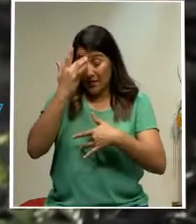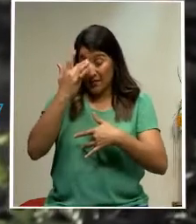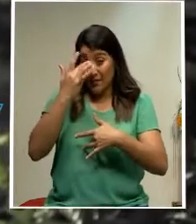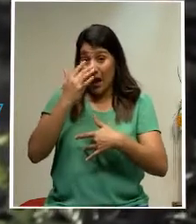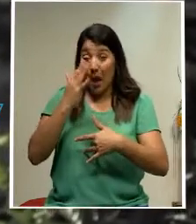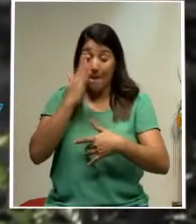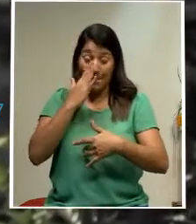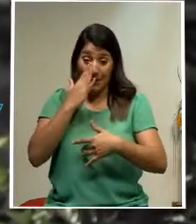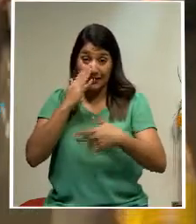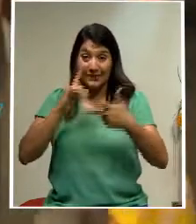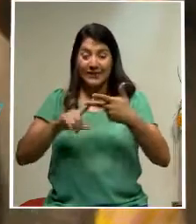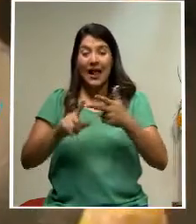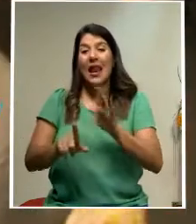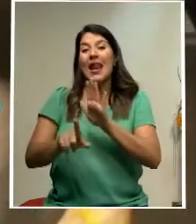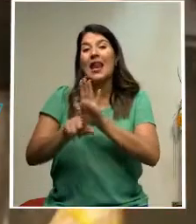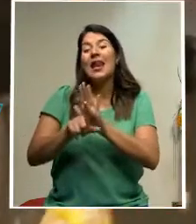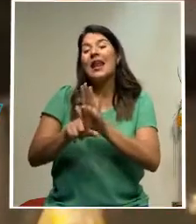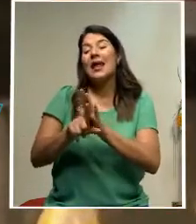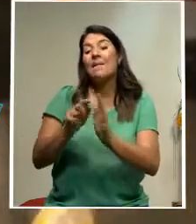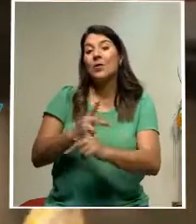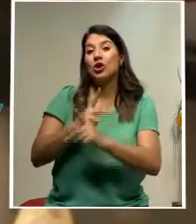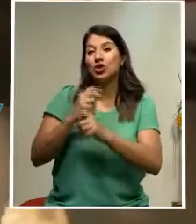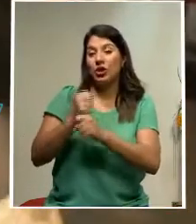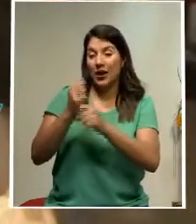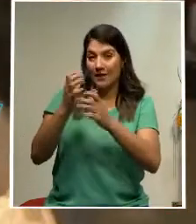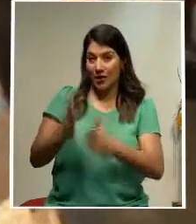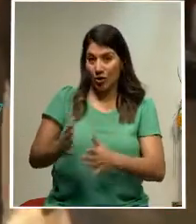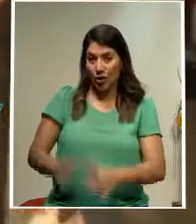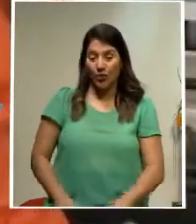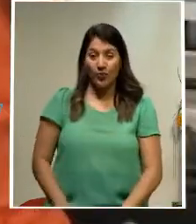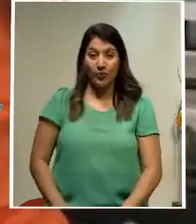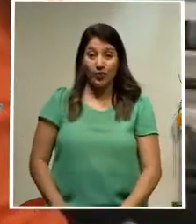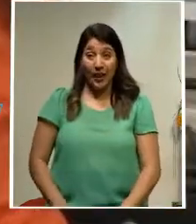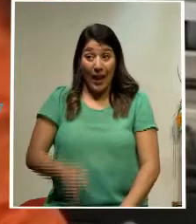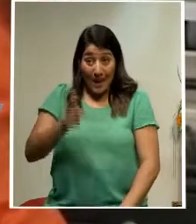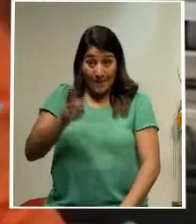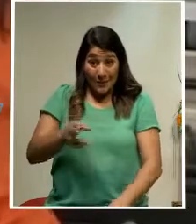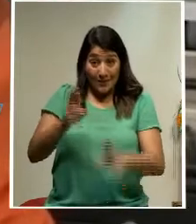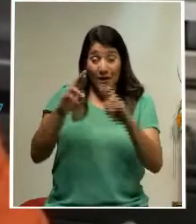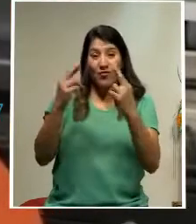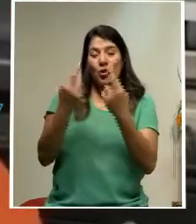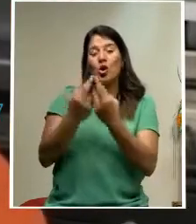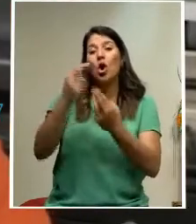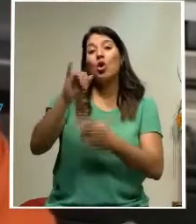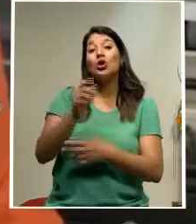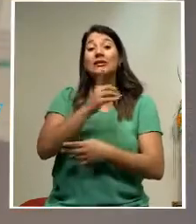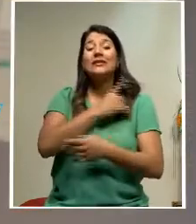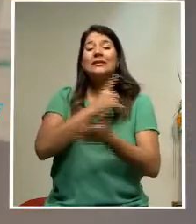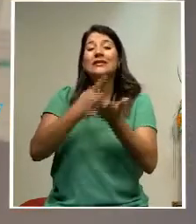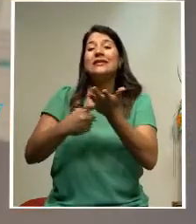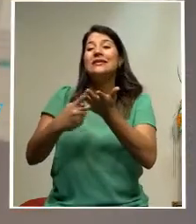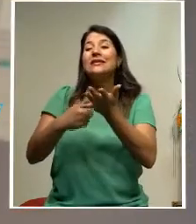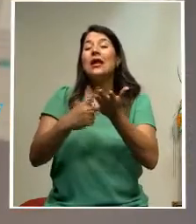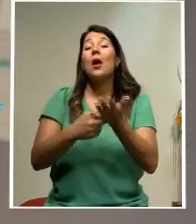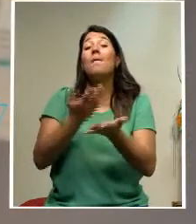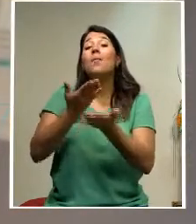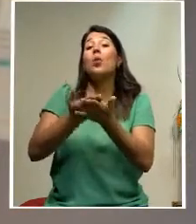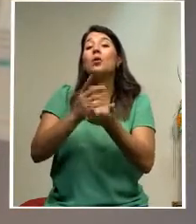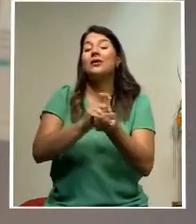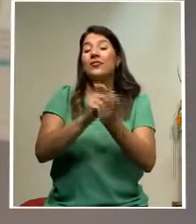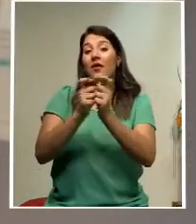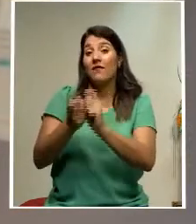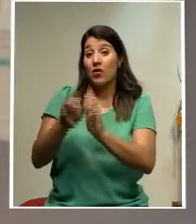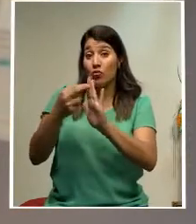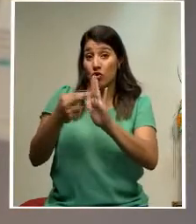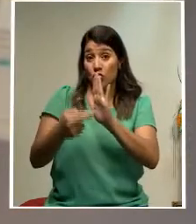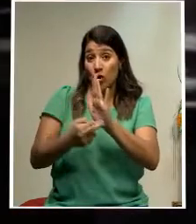correspondiente a la Ley de Protección al Trabajador. Durante esta misma sesión, la Junta discutió la propuesta de reforma al reglamento para la afiliación